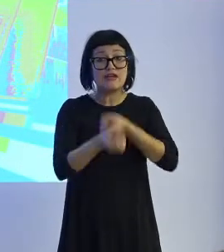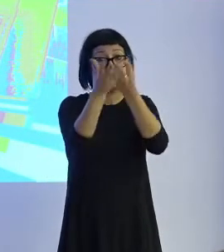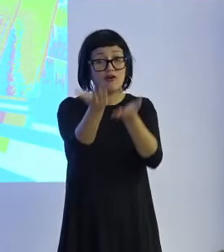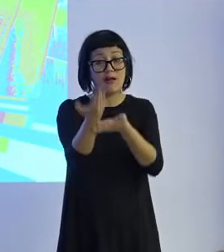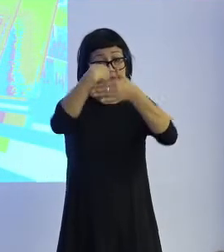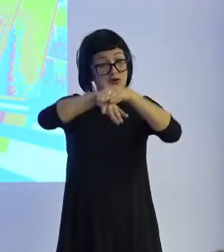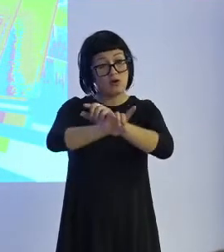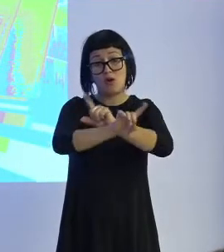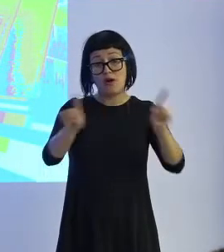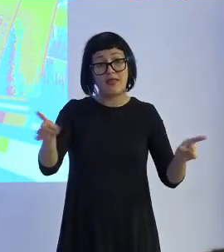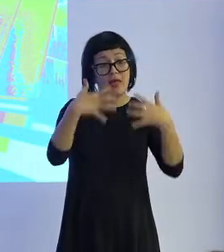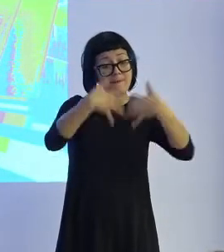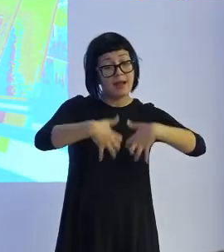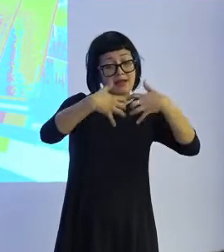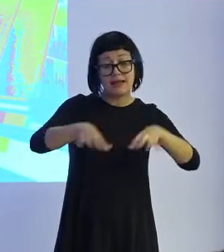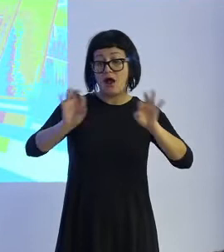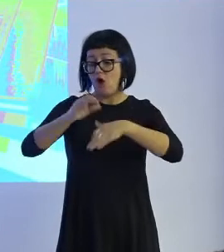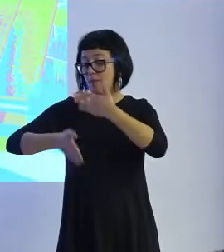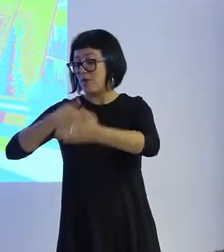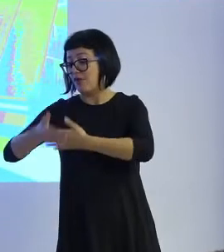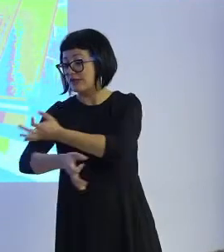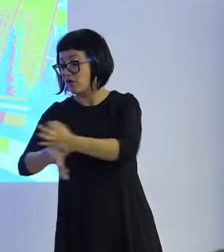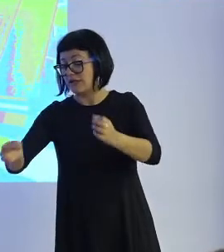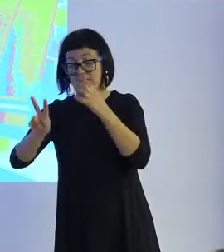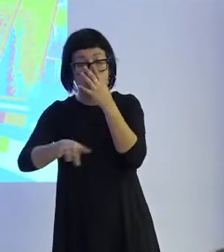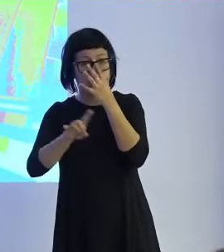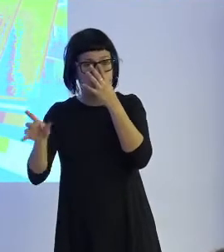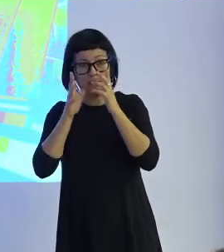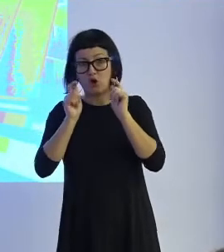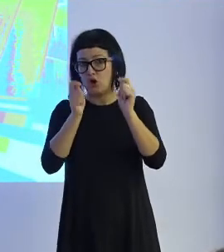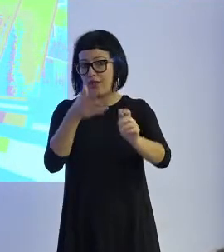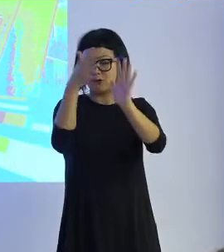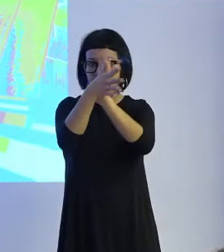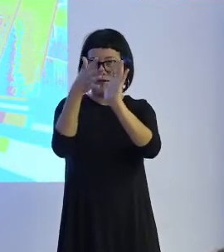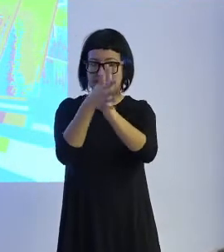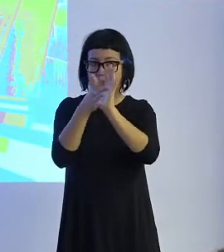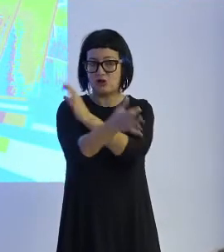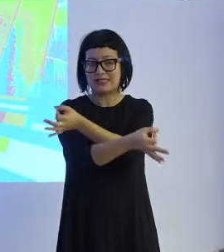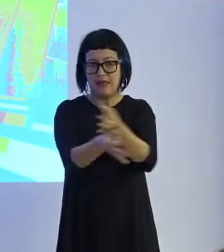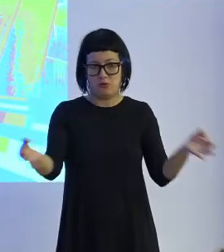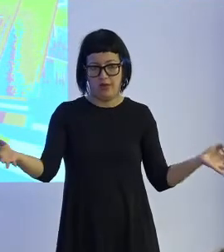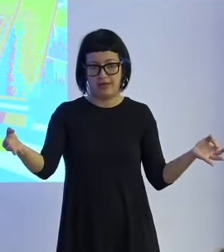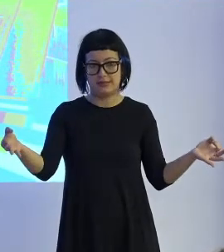el algoritmo, no la tiene la máquina o no la está procesando correctamente porque no le hemos dado instrucciones adecuadas.